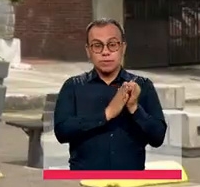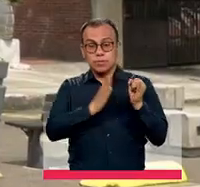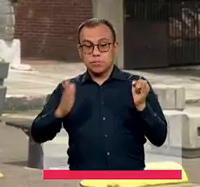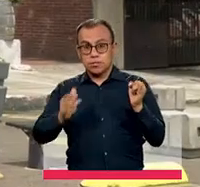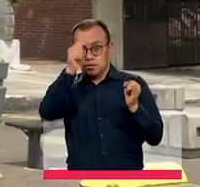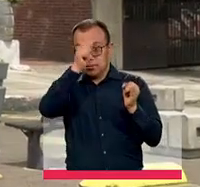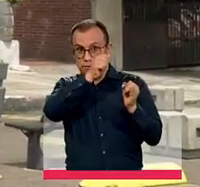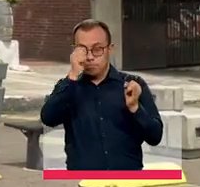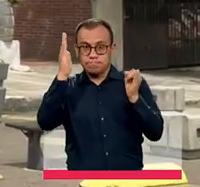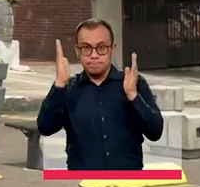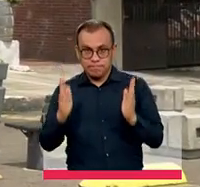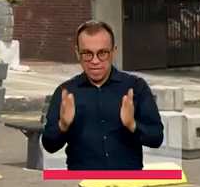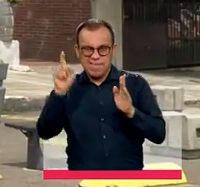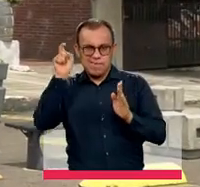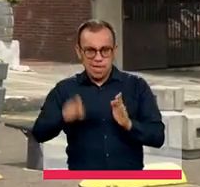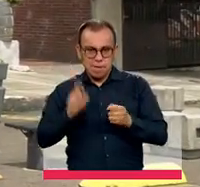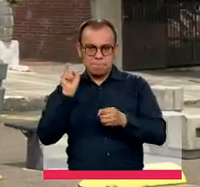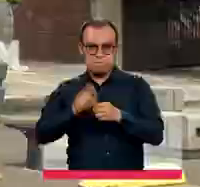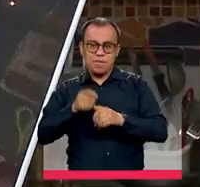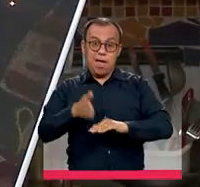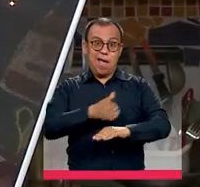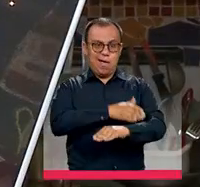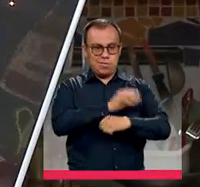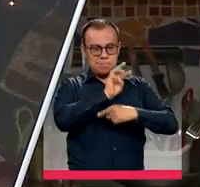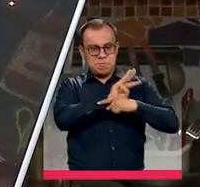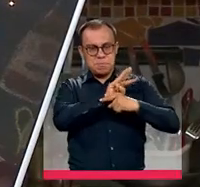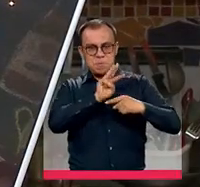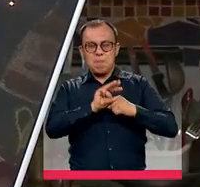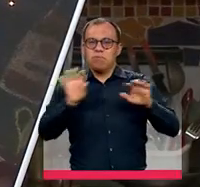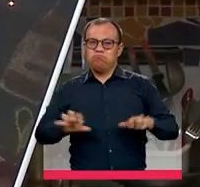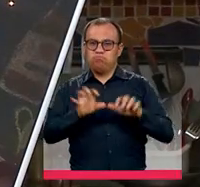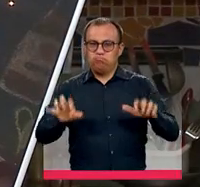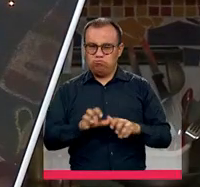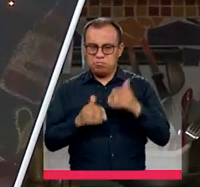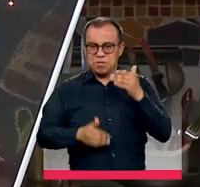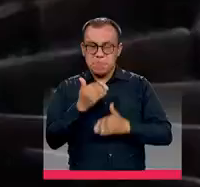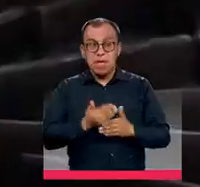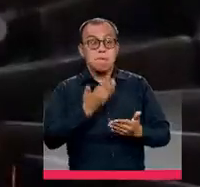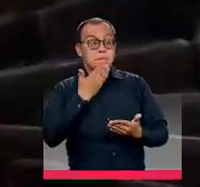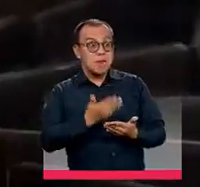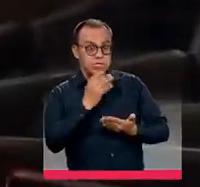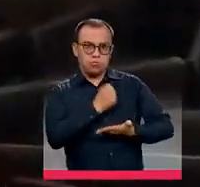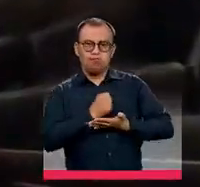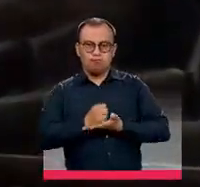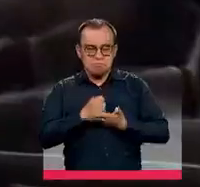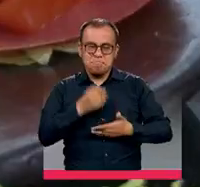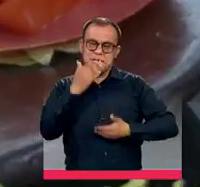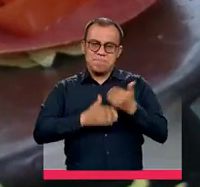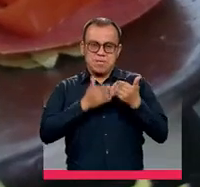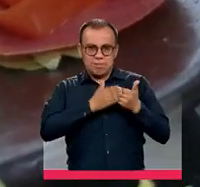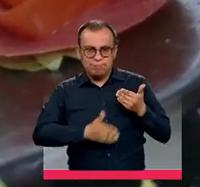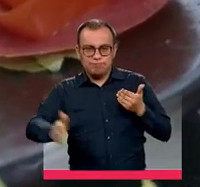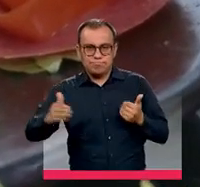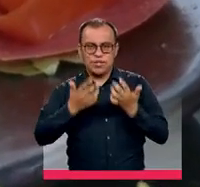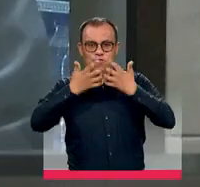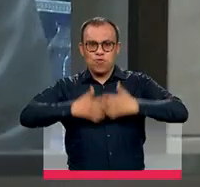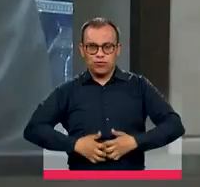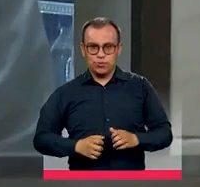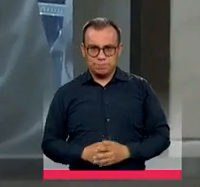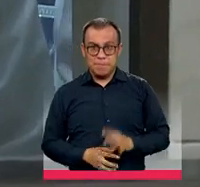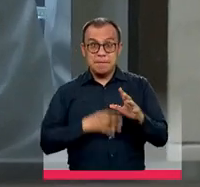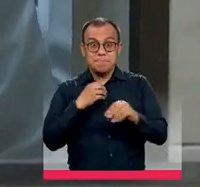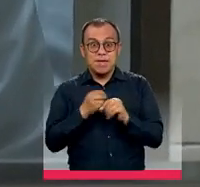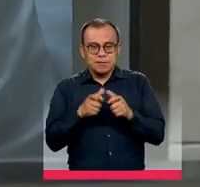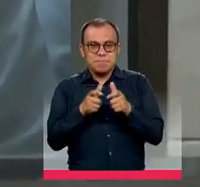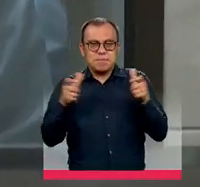El establecimiento debe ser inscrito en la página de reactivación económica del distrito y esperar el visto bueno para comenzar a funcionar. Lo mismo deberán hacer